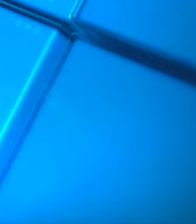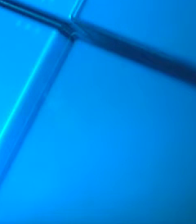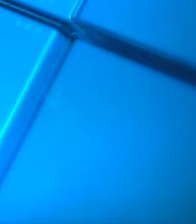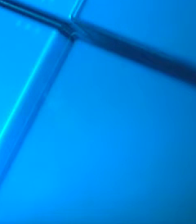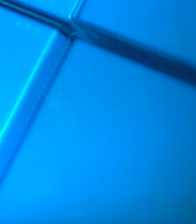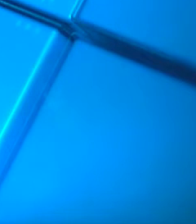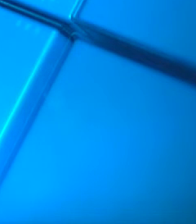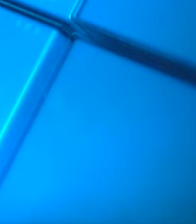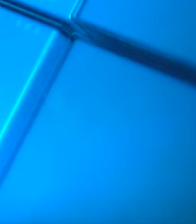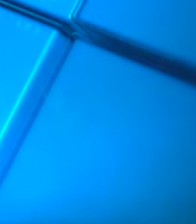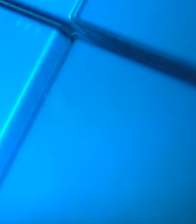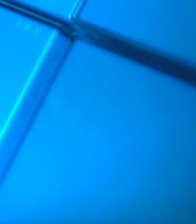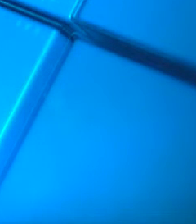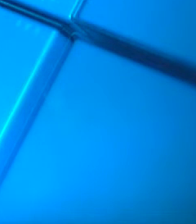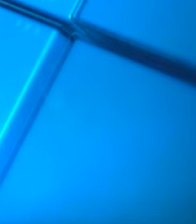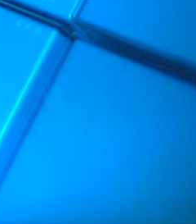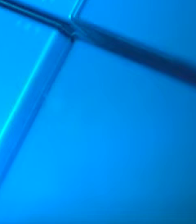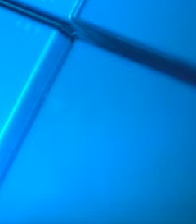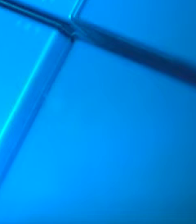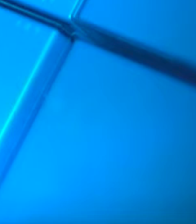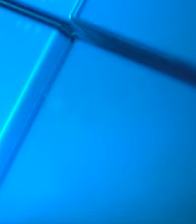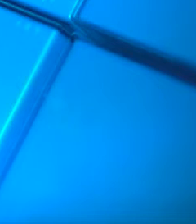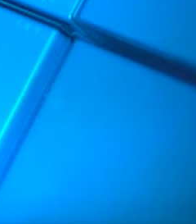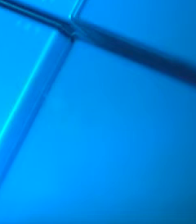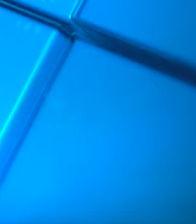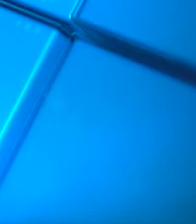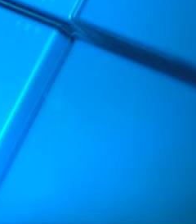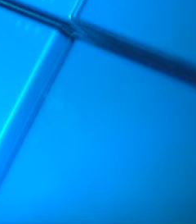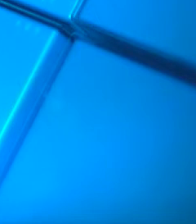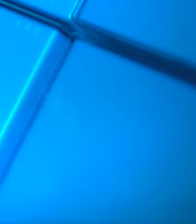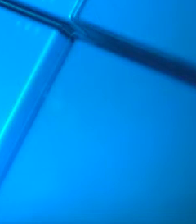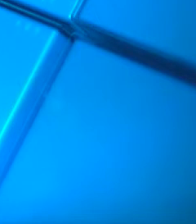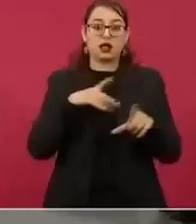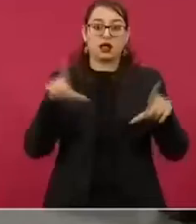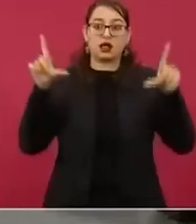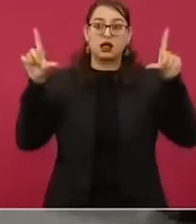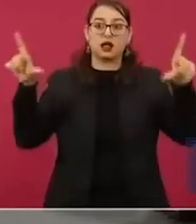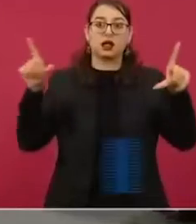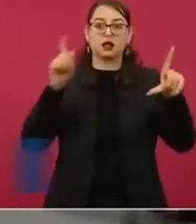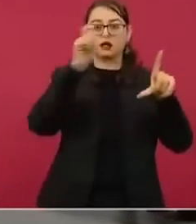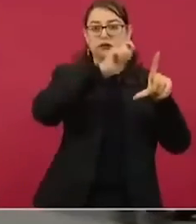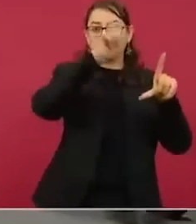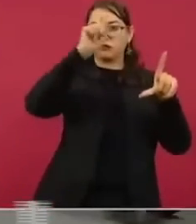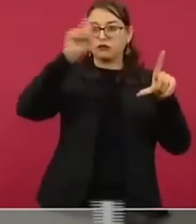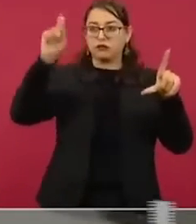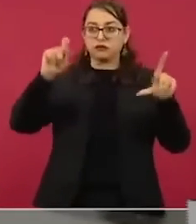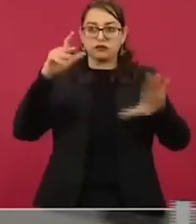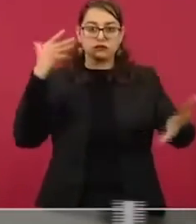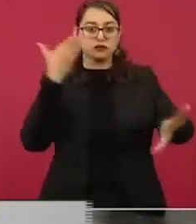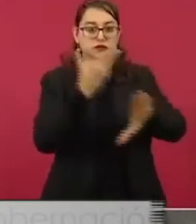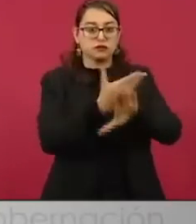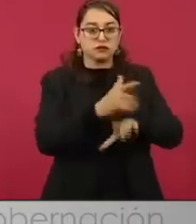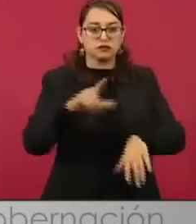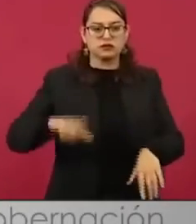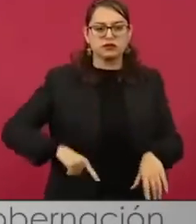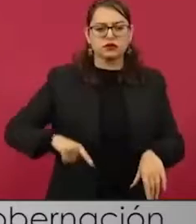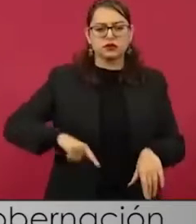una investigación por parte del gobierno federal. Escuchemos. Primero que nosotros somos